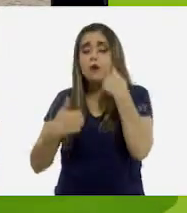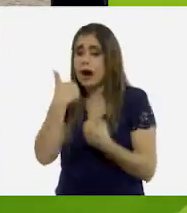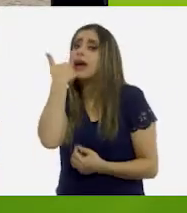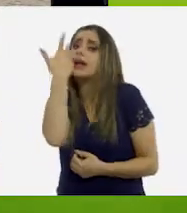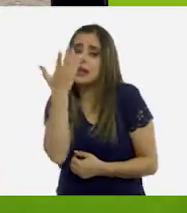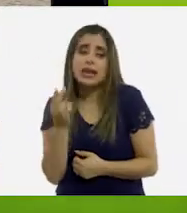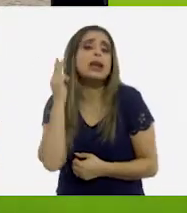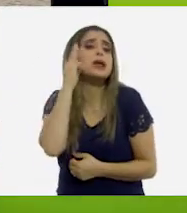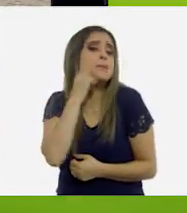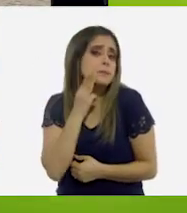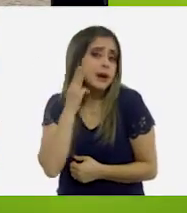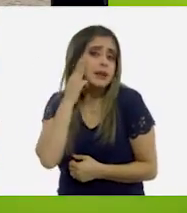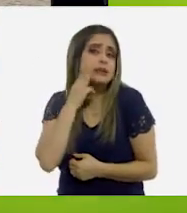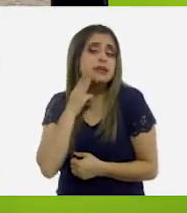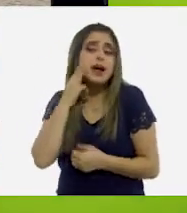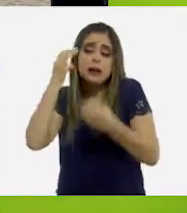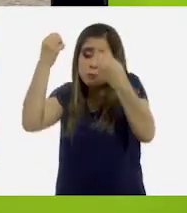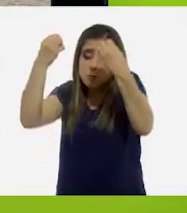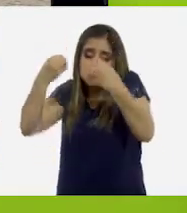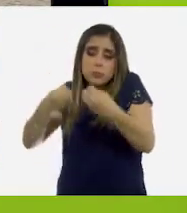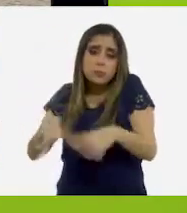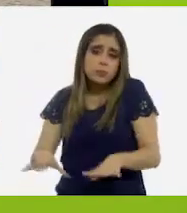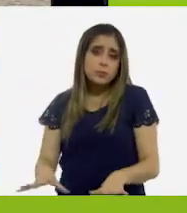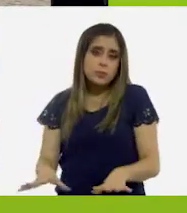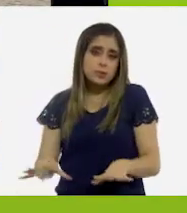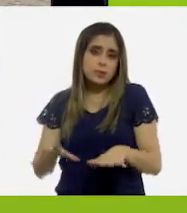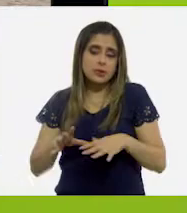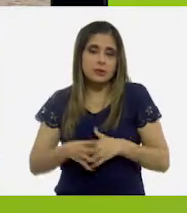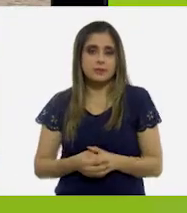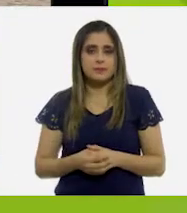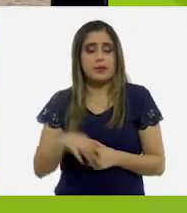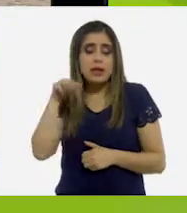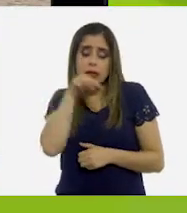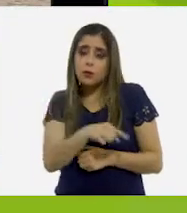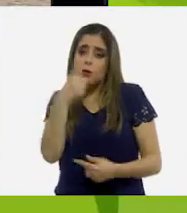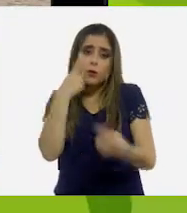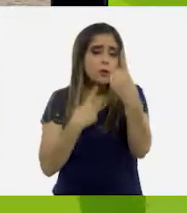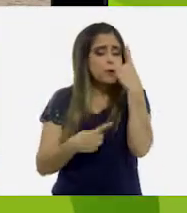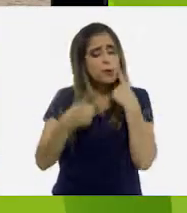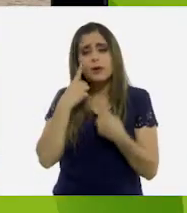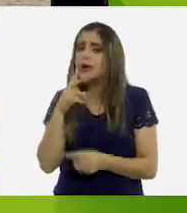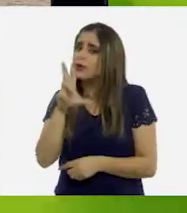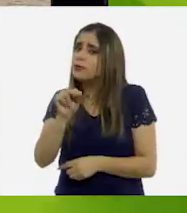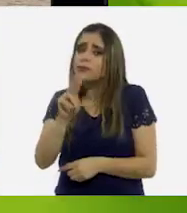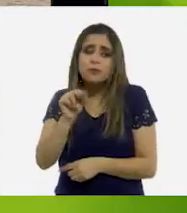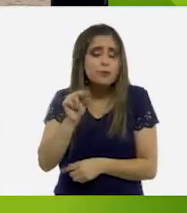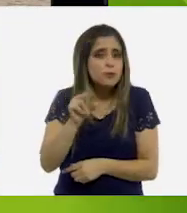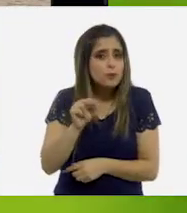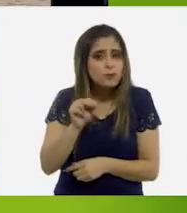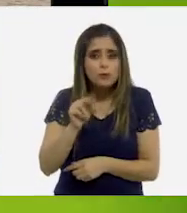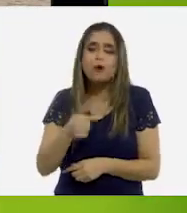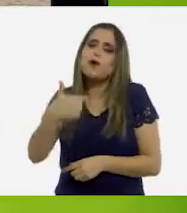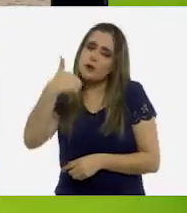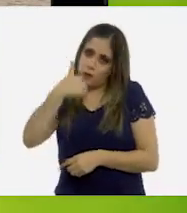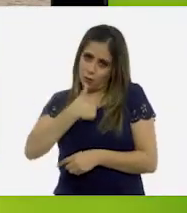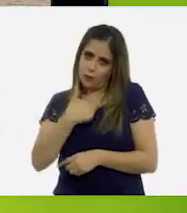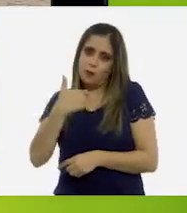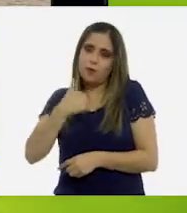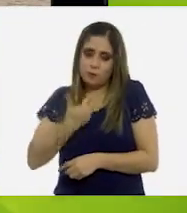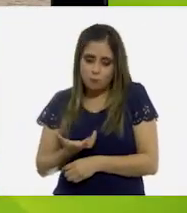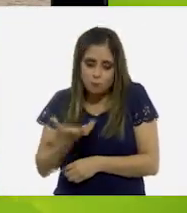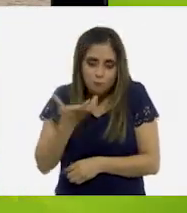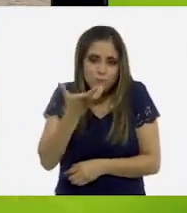que se le ha perdido, que no llore más. Yo aquí tengo